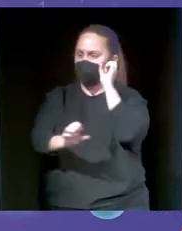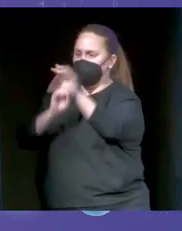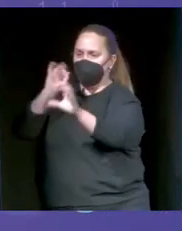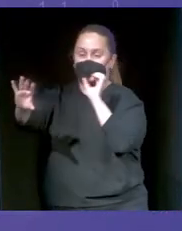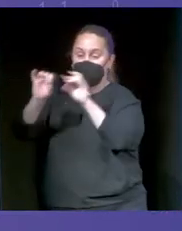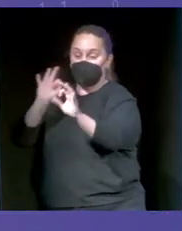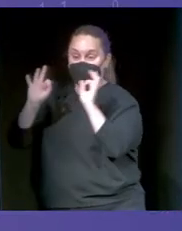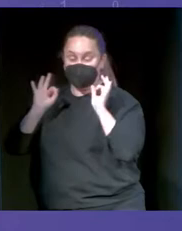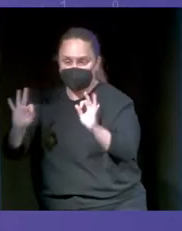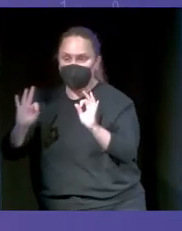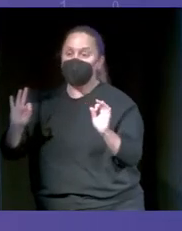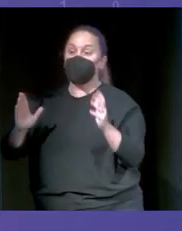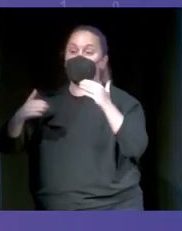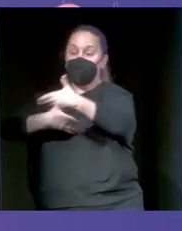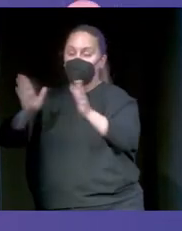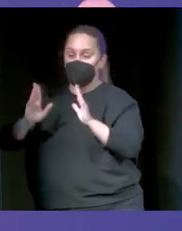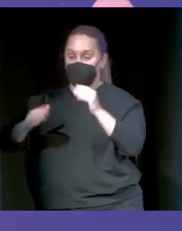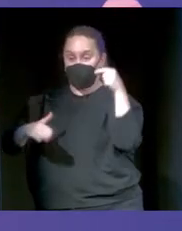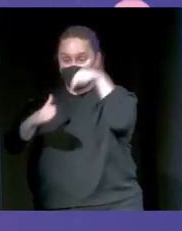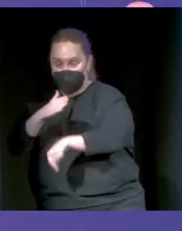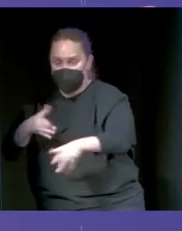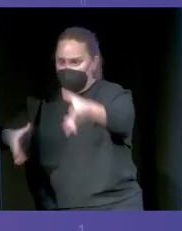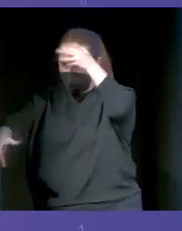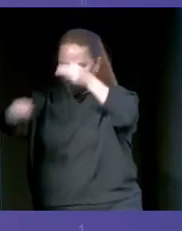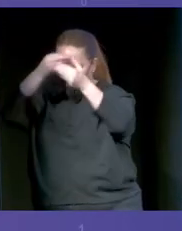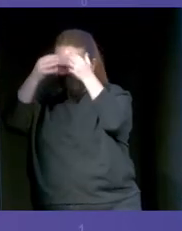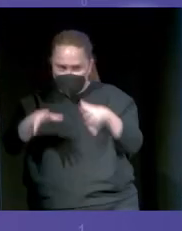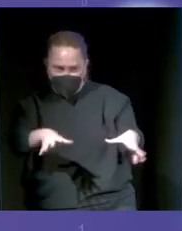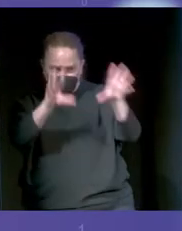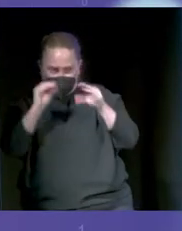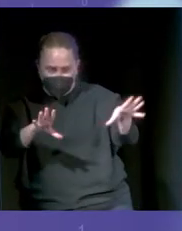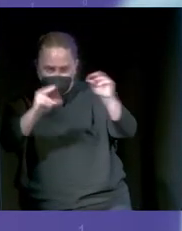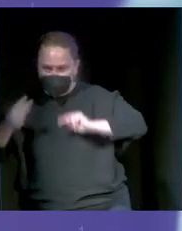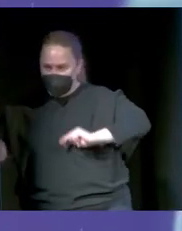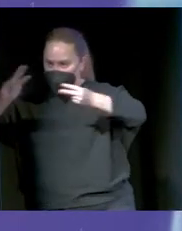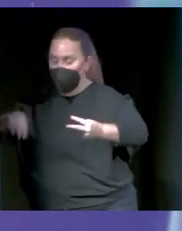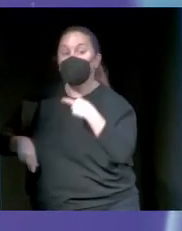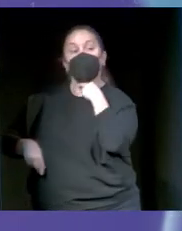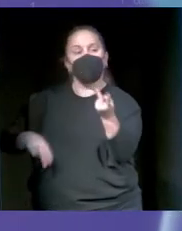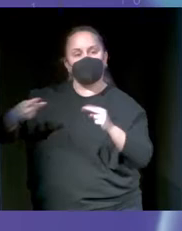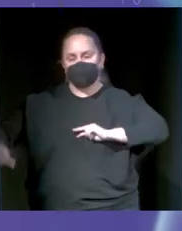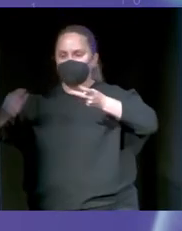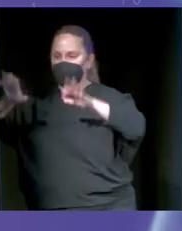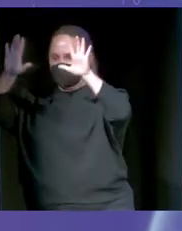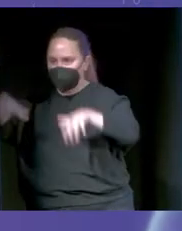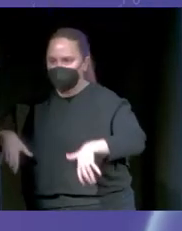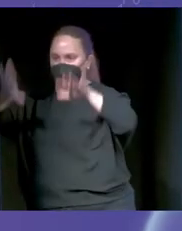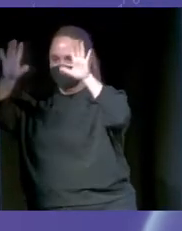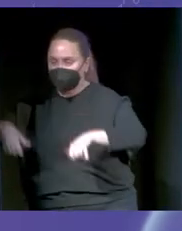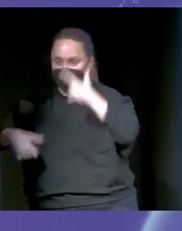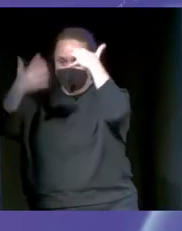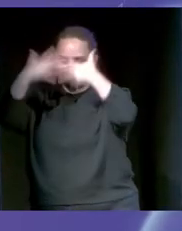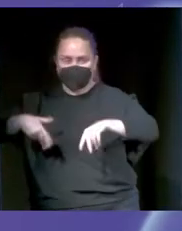ocurre en ese momento? Un módulo de Deep Learning transcribe la voz, una máquina transcribe la voz a texto de manera automática.